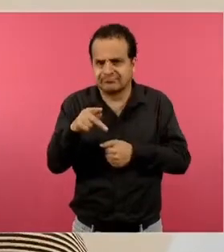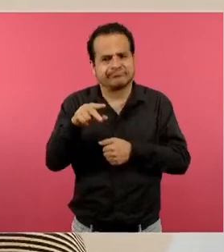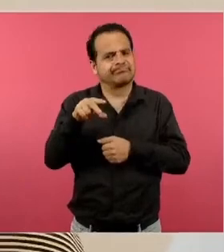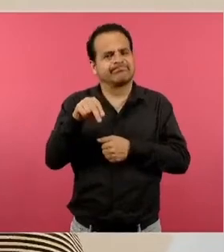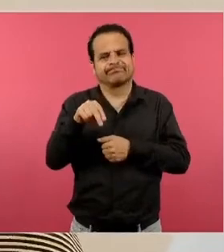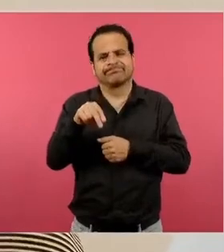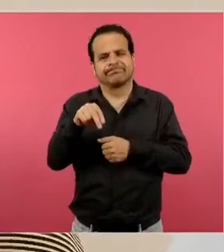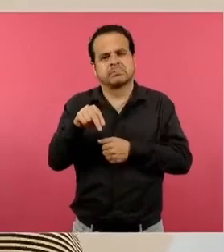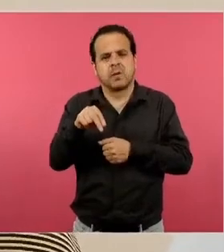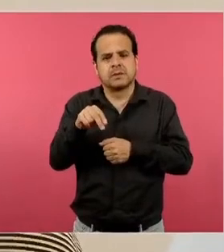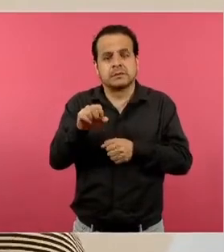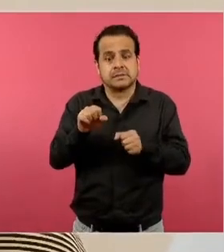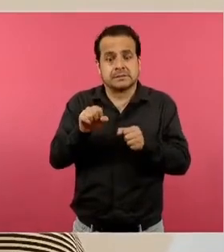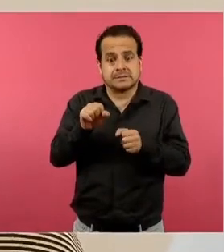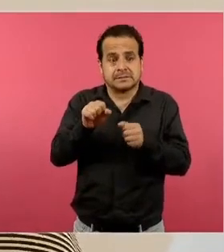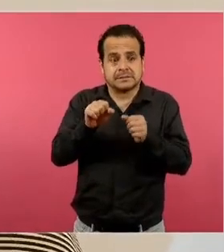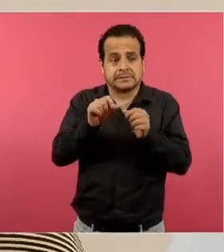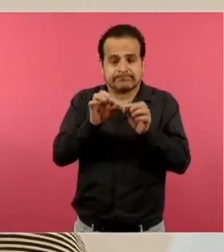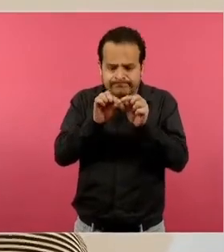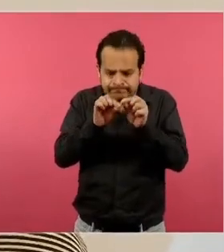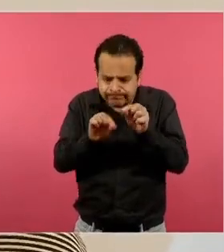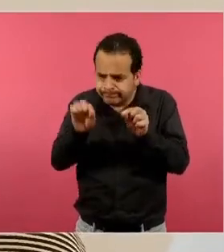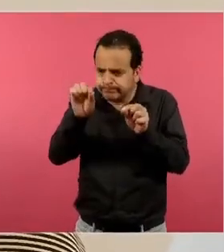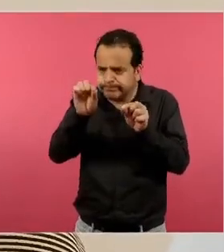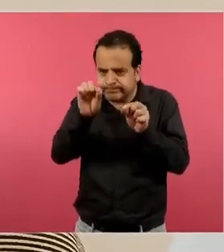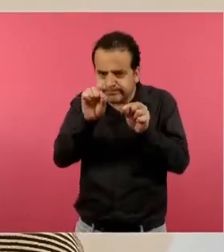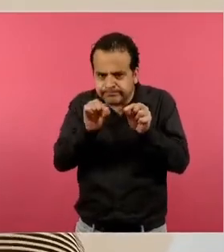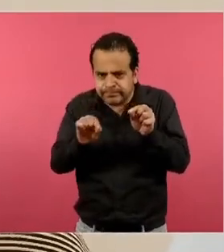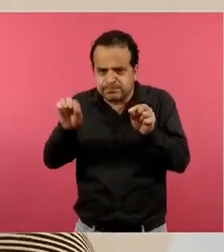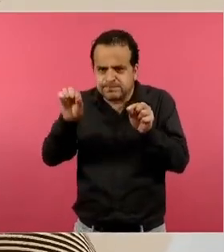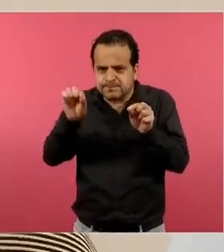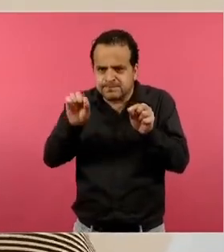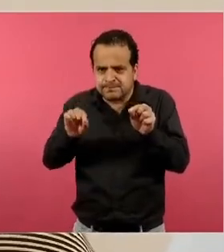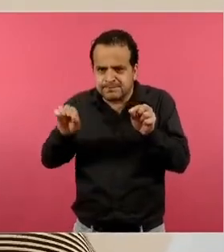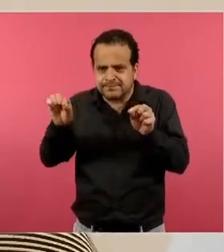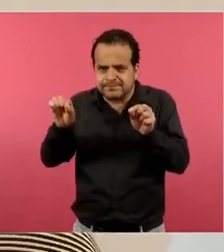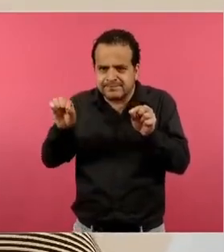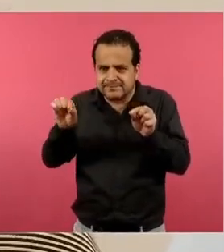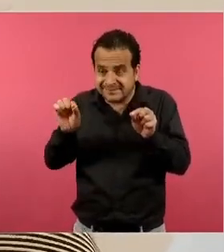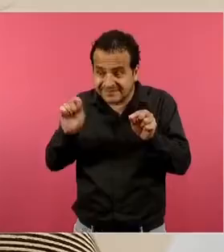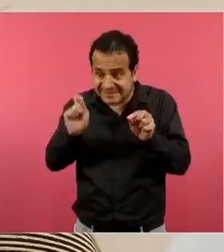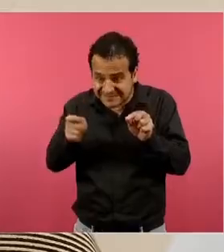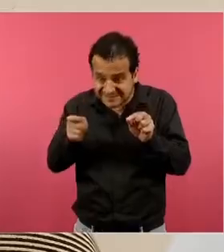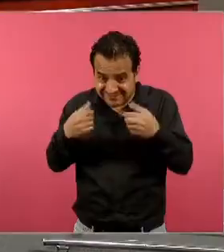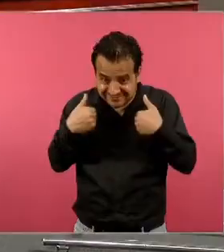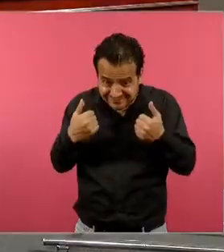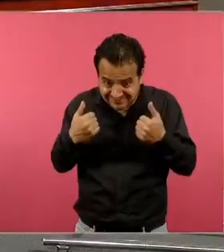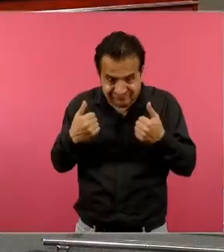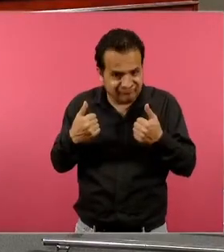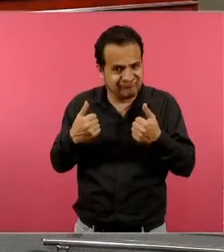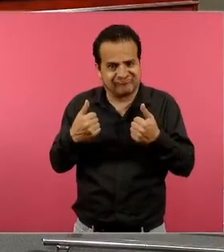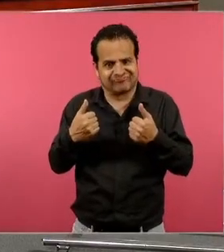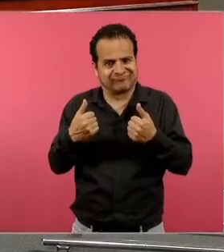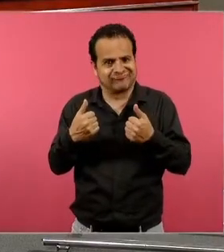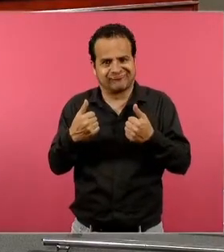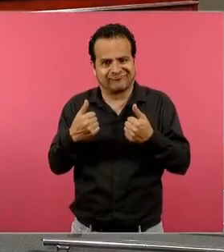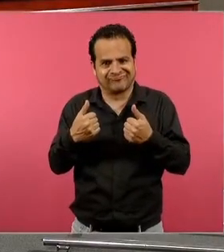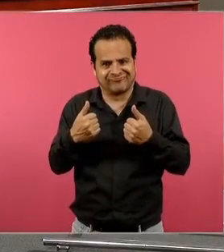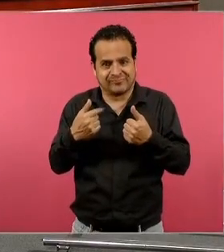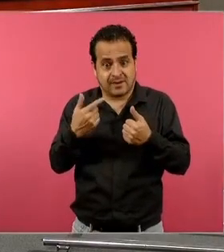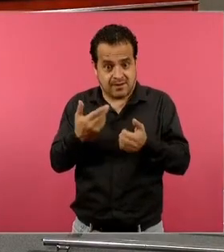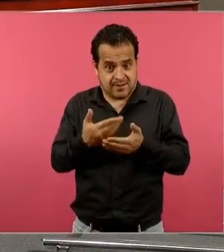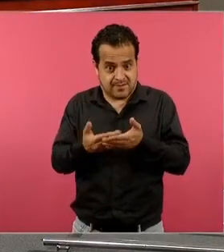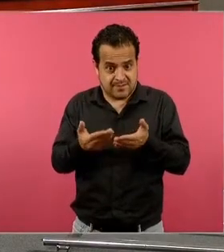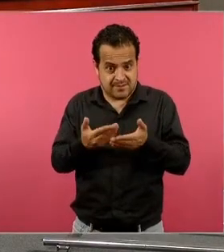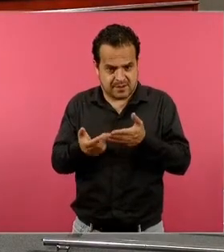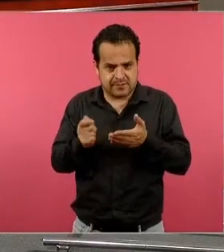la investigación, con la experiencia de las maestras y maestros, que la construcción del significado, que la construcción del sentido de lo